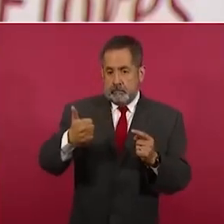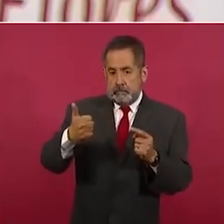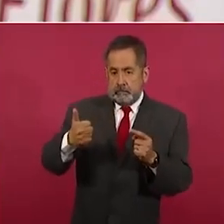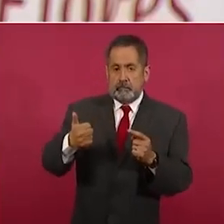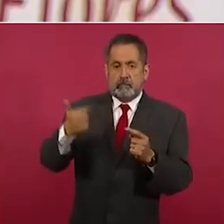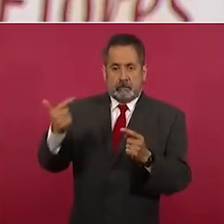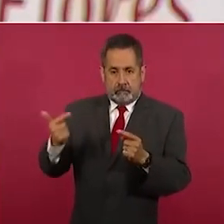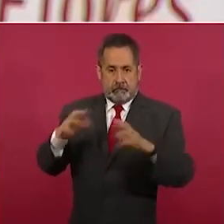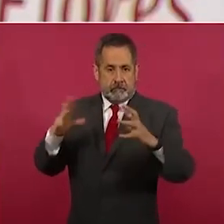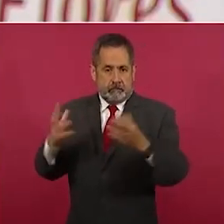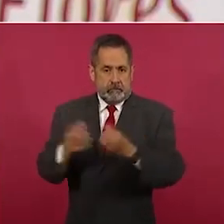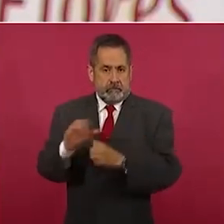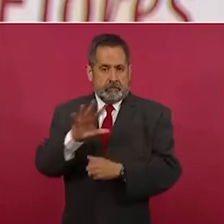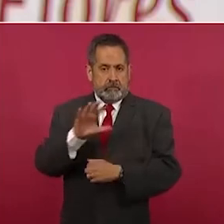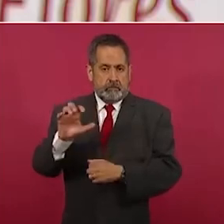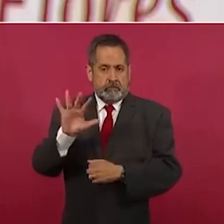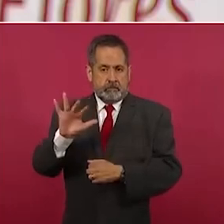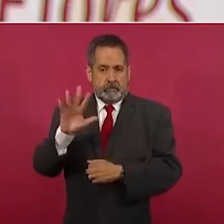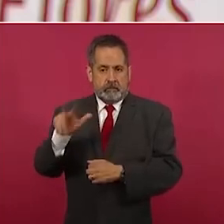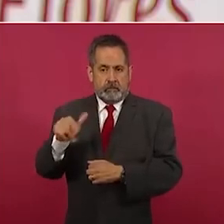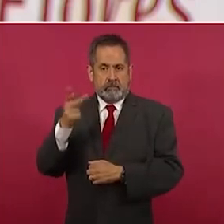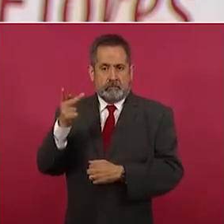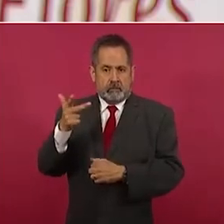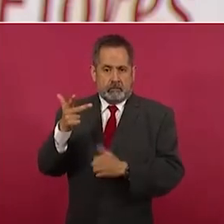total de 558 kilómetros.